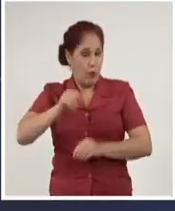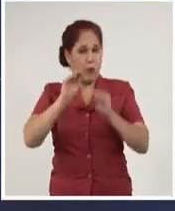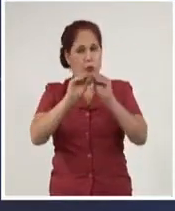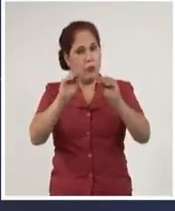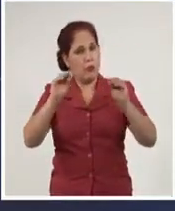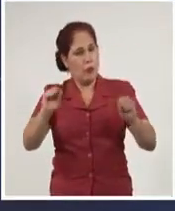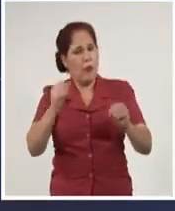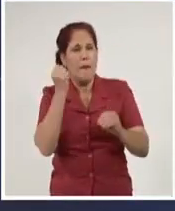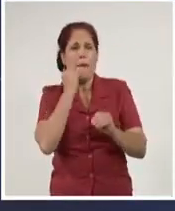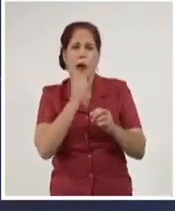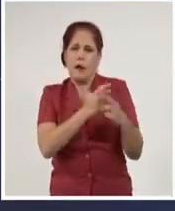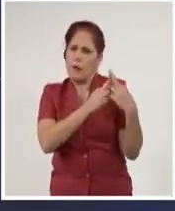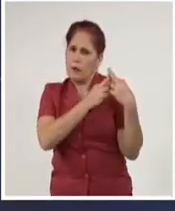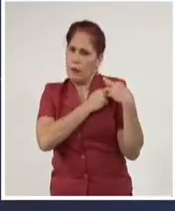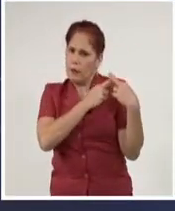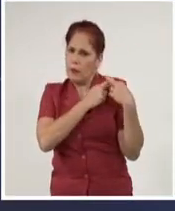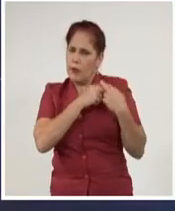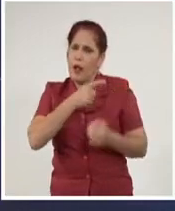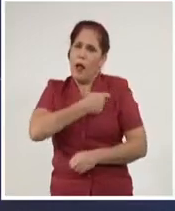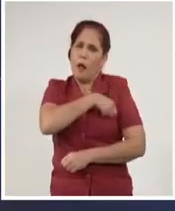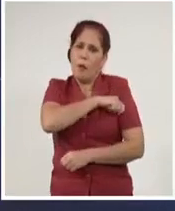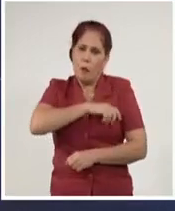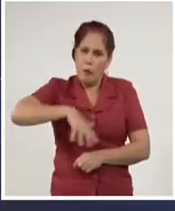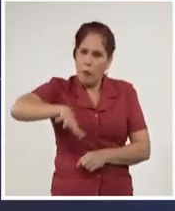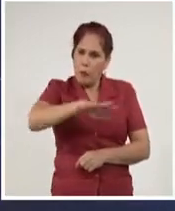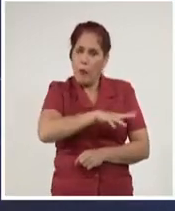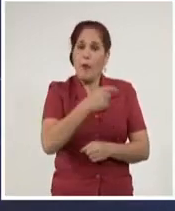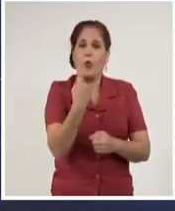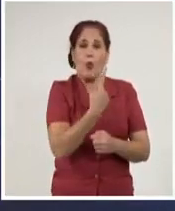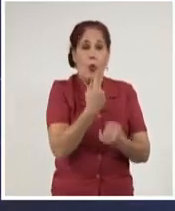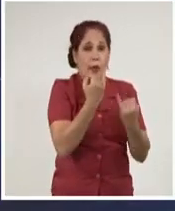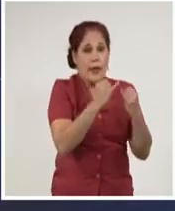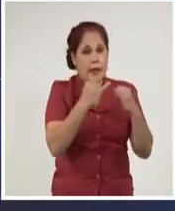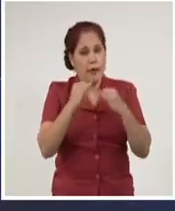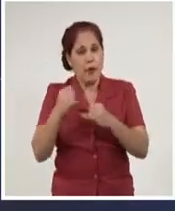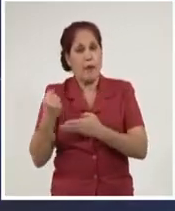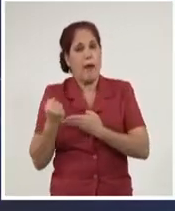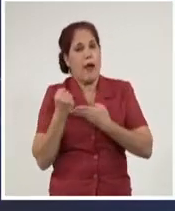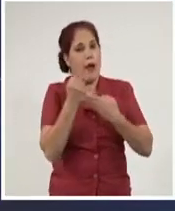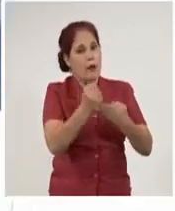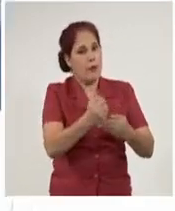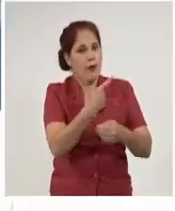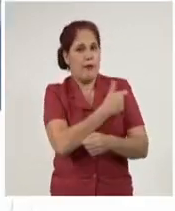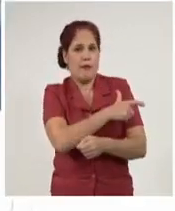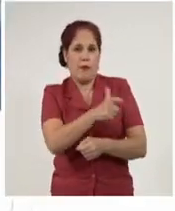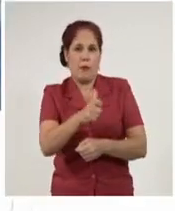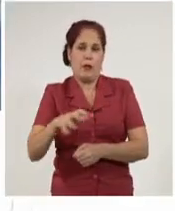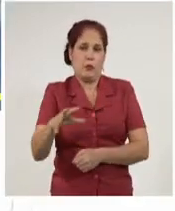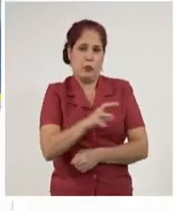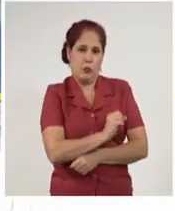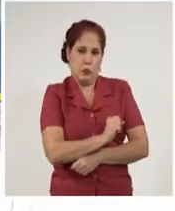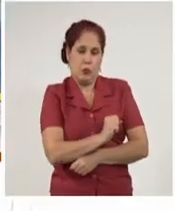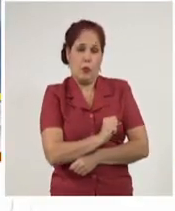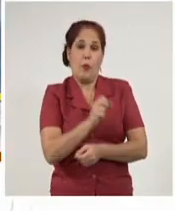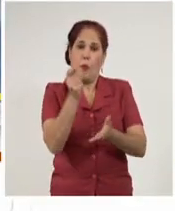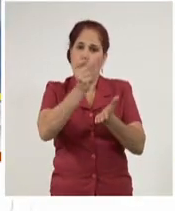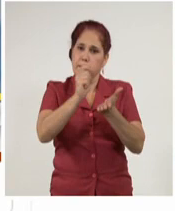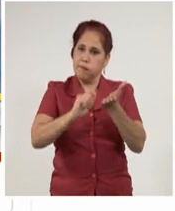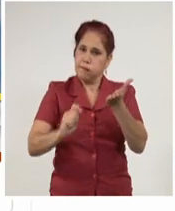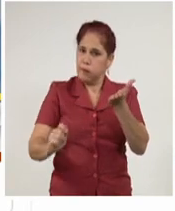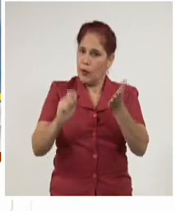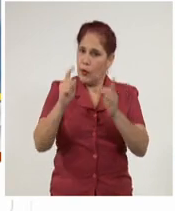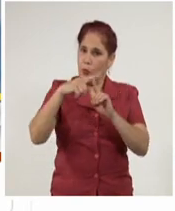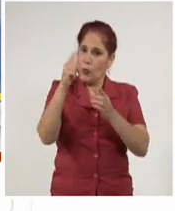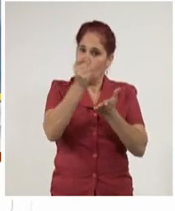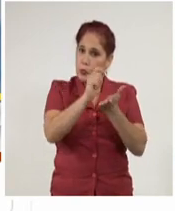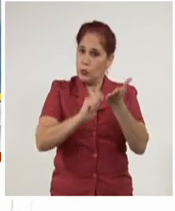a mayor responsabilidad social e individual para acompañar la vacunación anti-COVID-19. En un mensaje publicado en